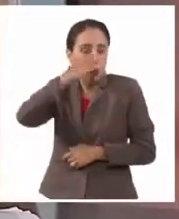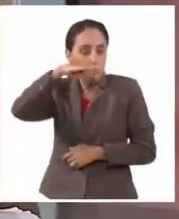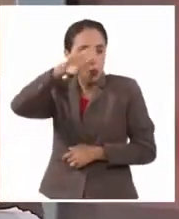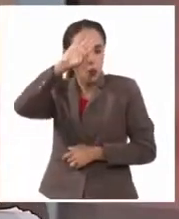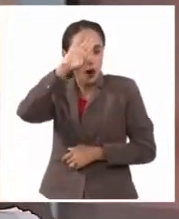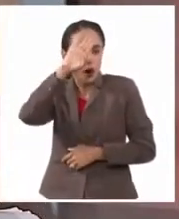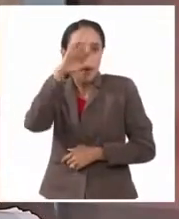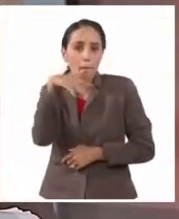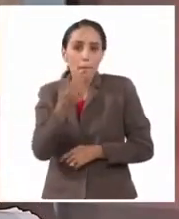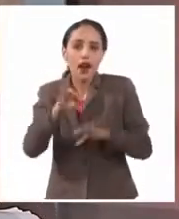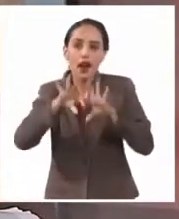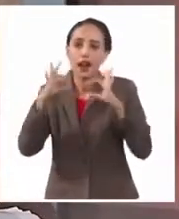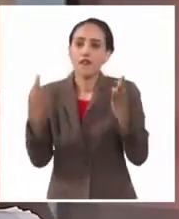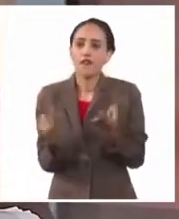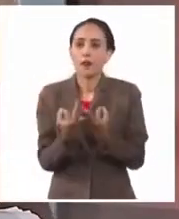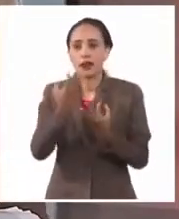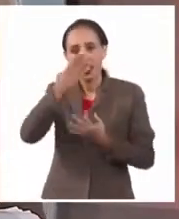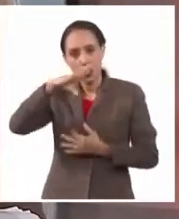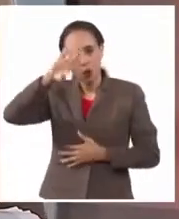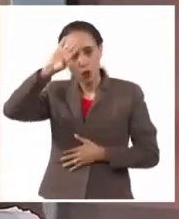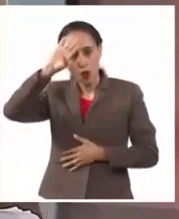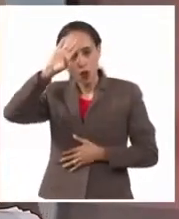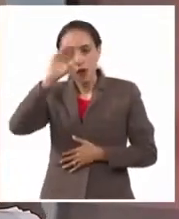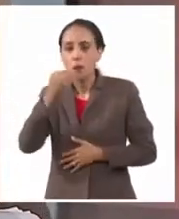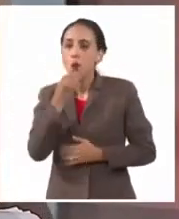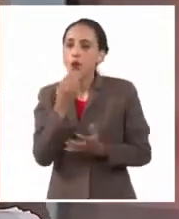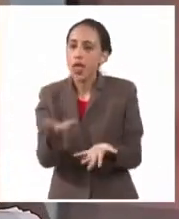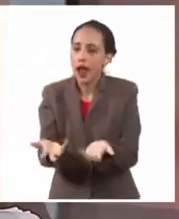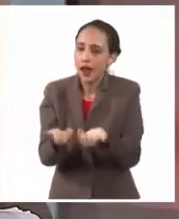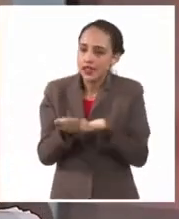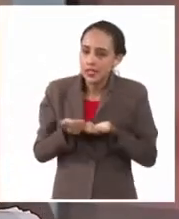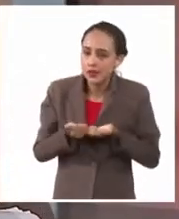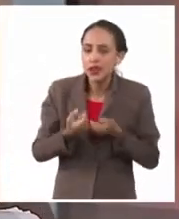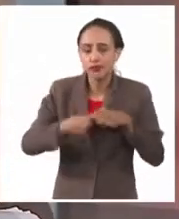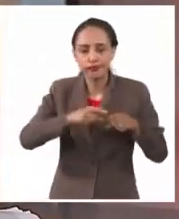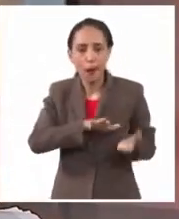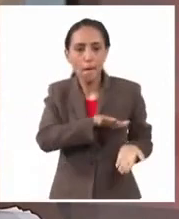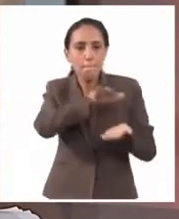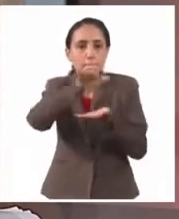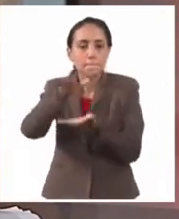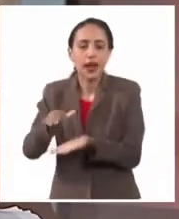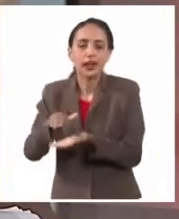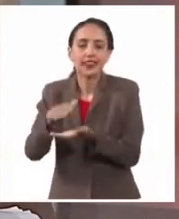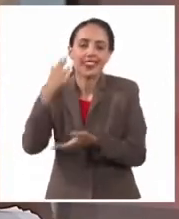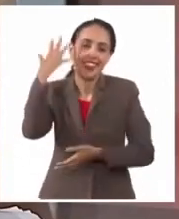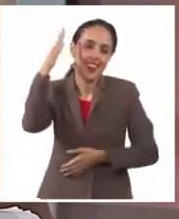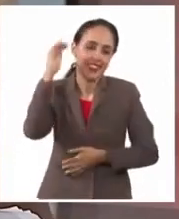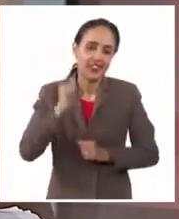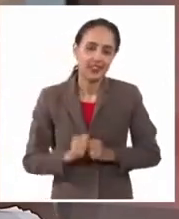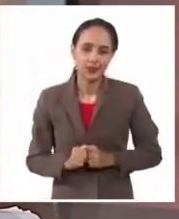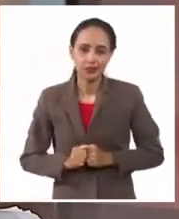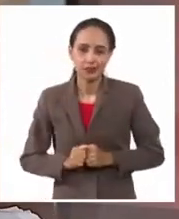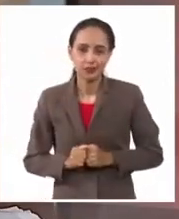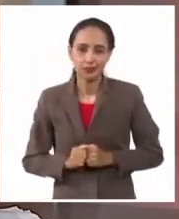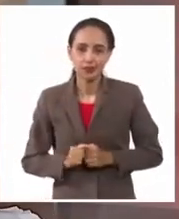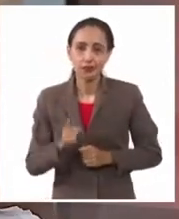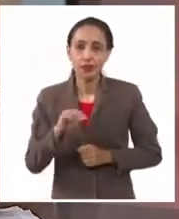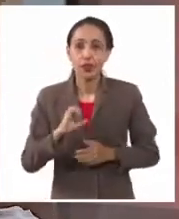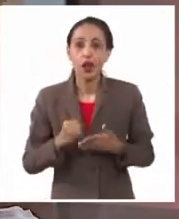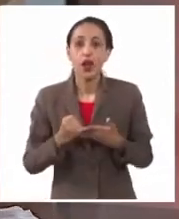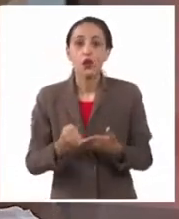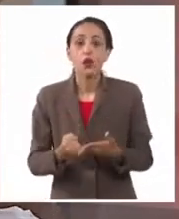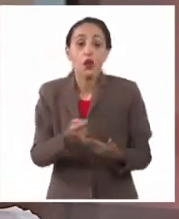para la familia cubana, de recibir envíos y paquetería del exterior. Es decir, eso ayudará a aquella